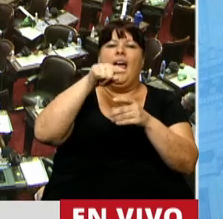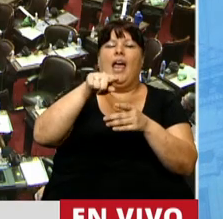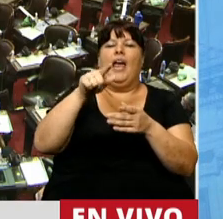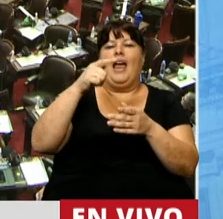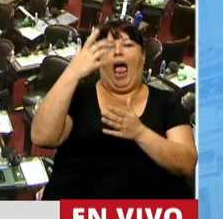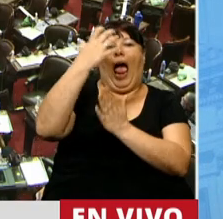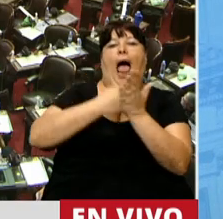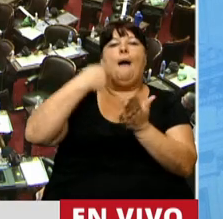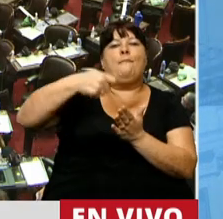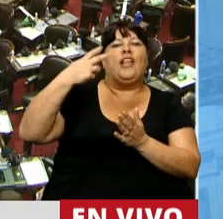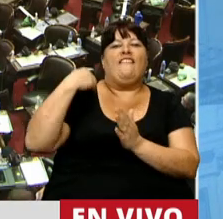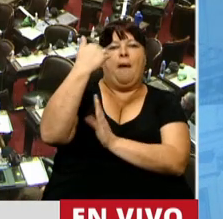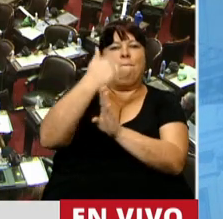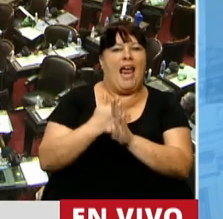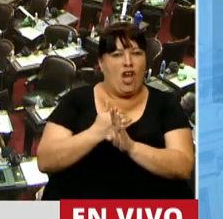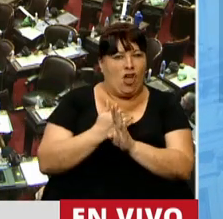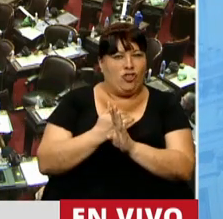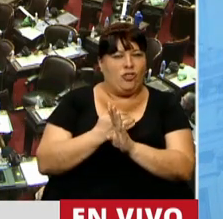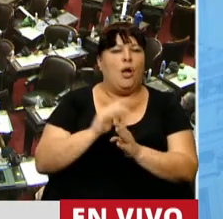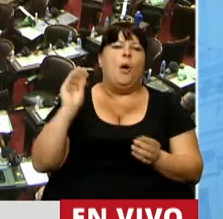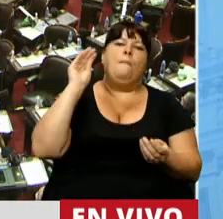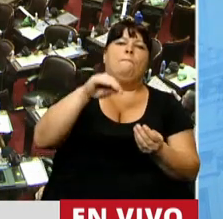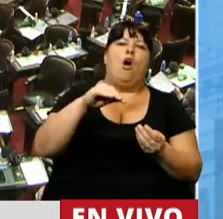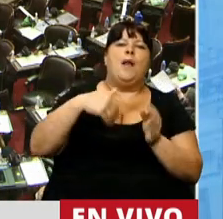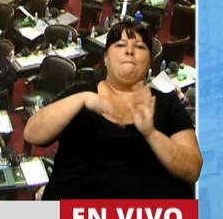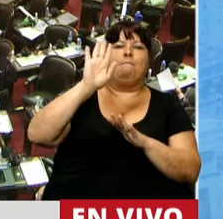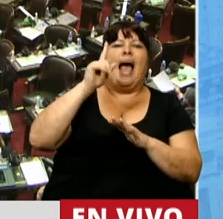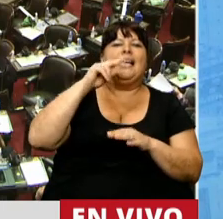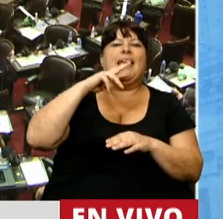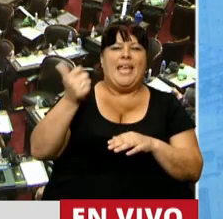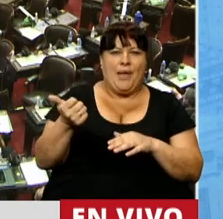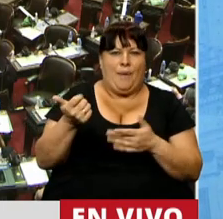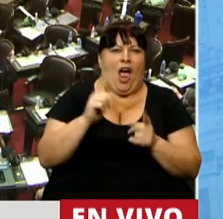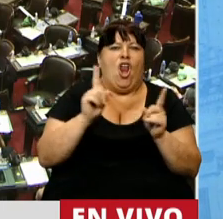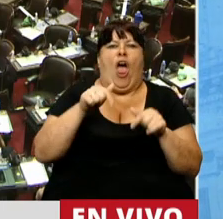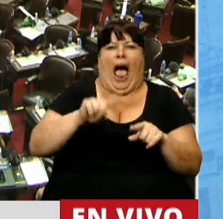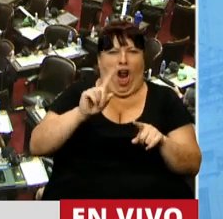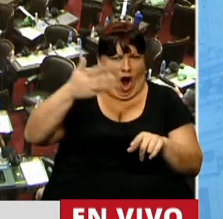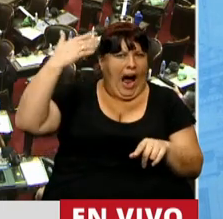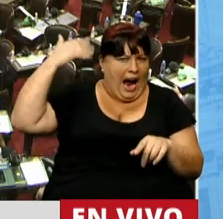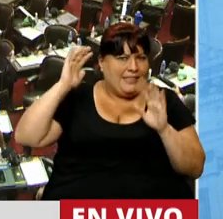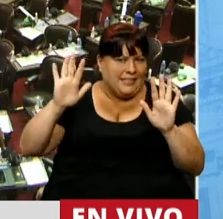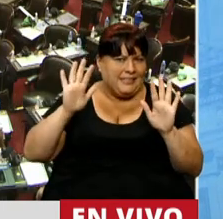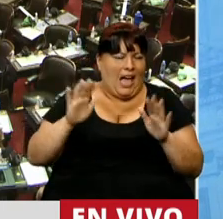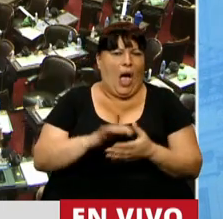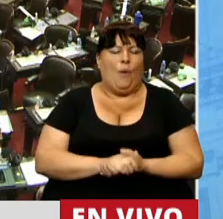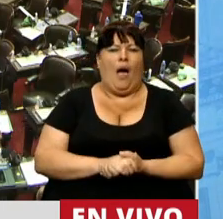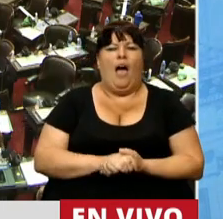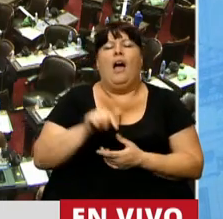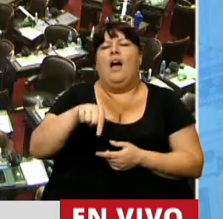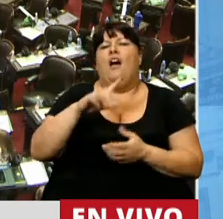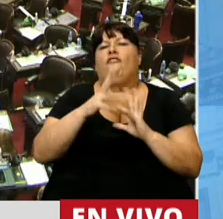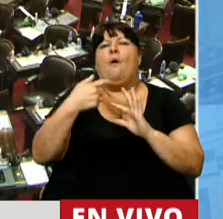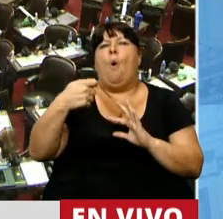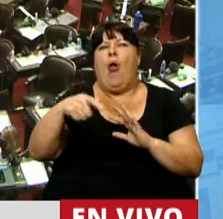bajan los aportes patronales e incorporan la ampliación del IVA. Entonces no es algo de ahora que se incursiona dentro